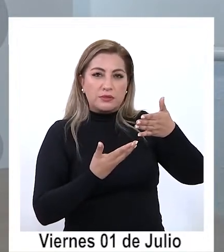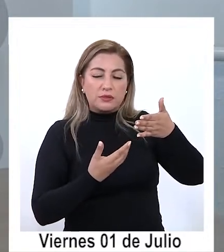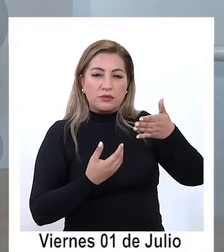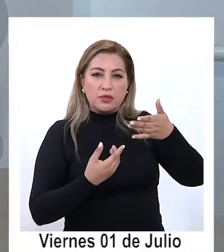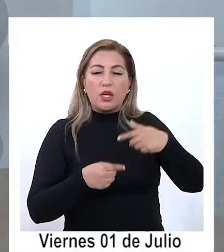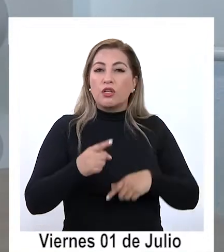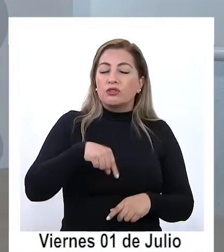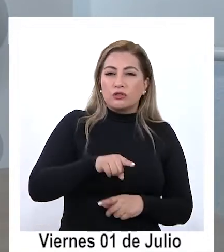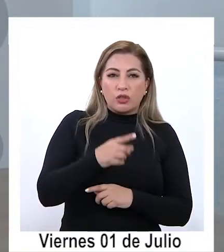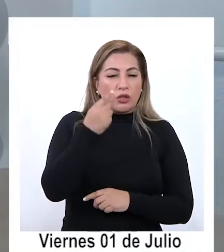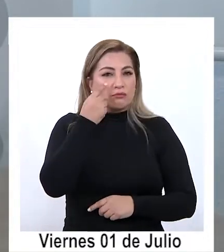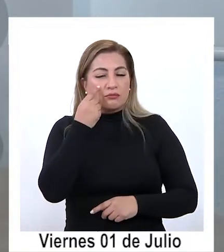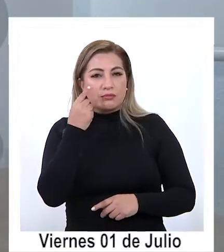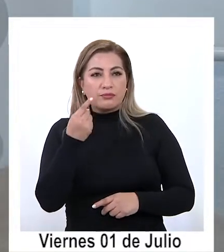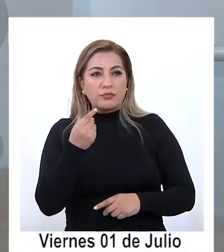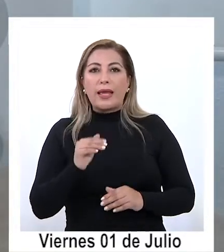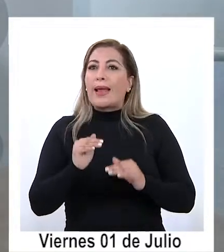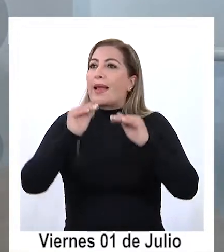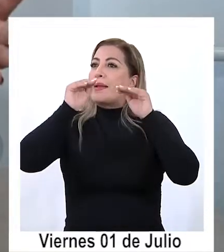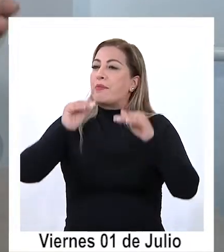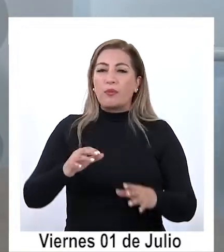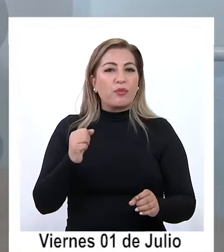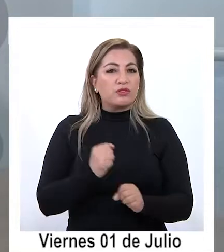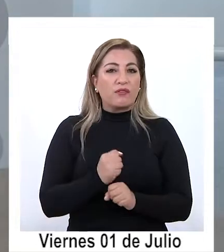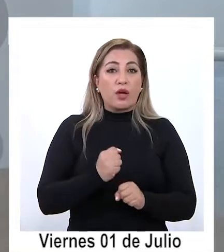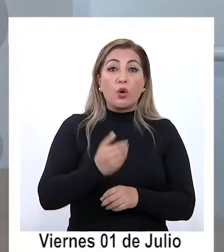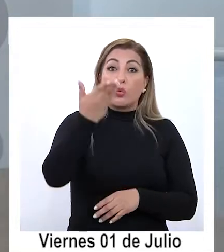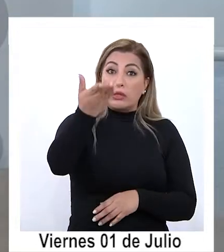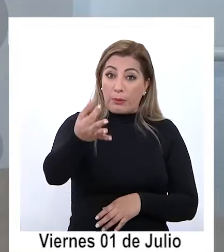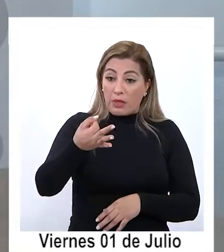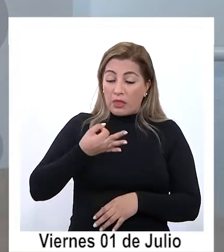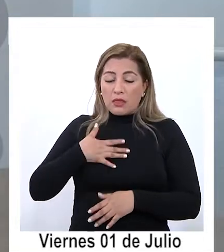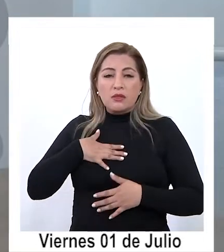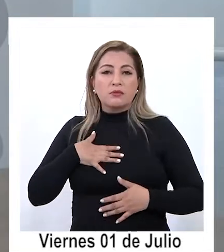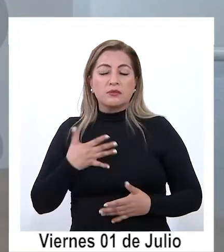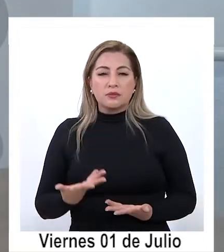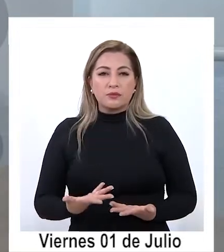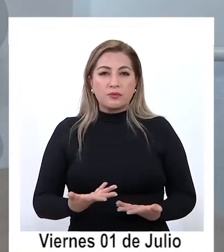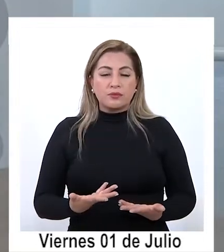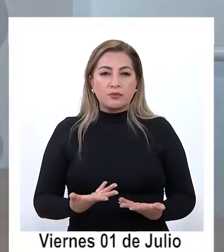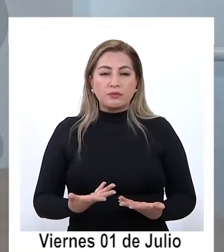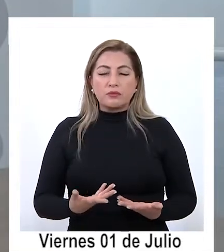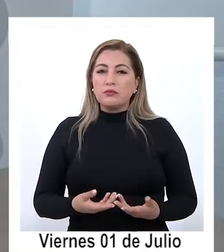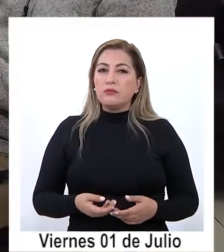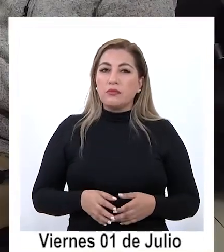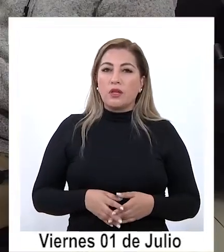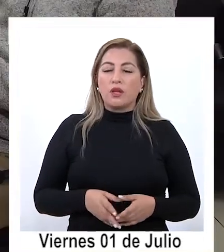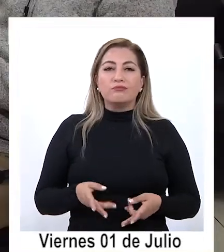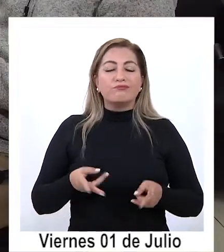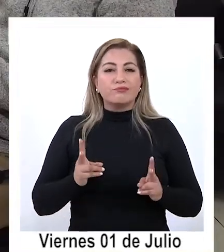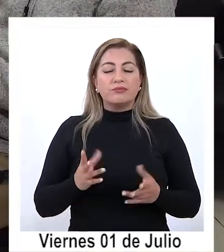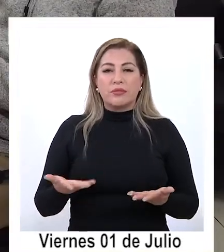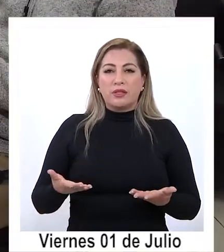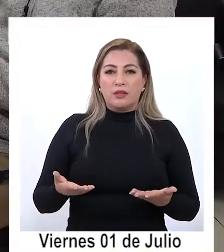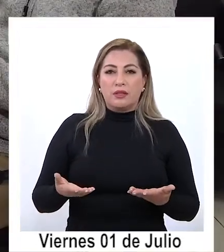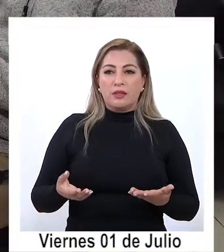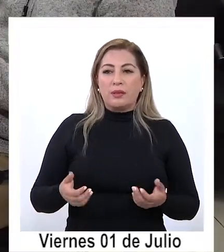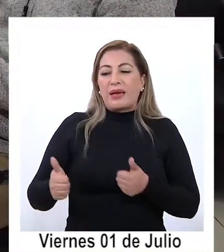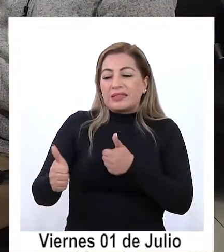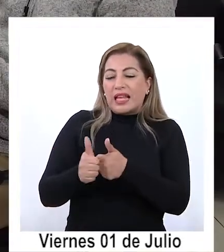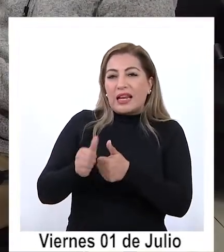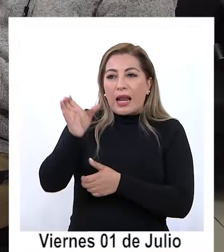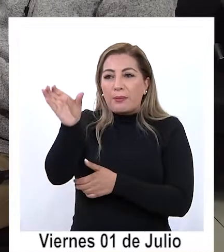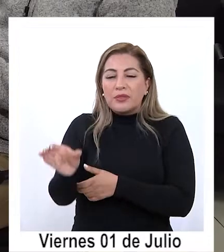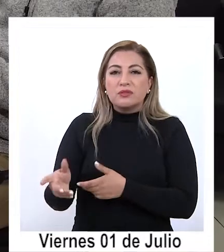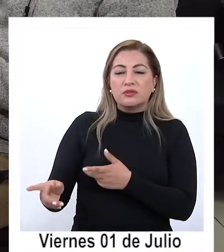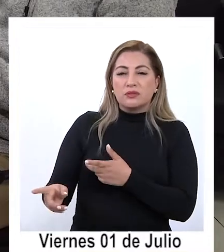poder llegar y que vaya en esta misma línea que usted señala cierto y que nos permita cierto poder llegar a la gente